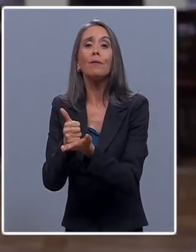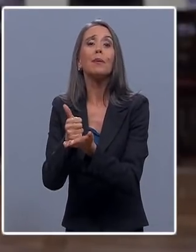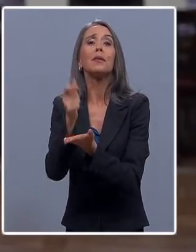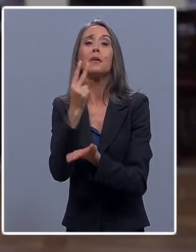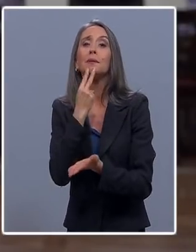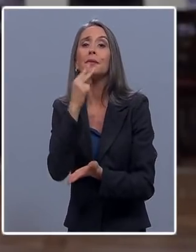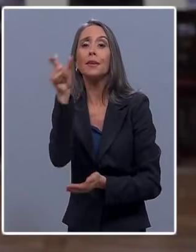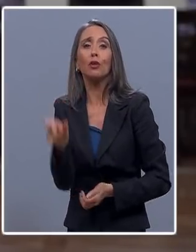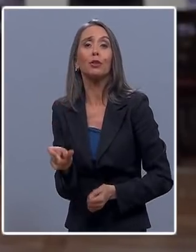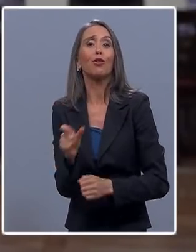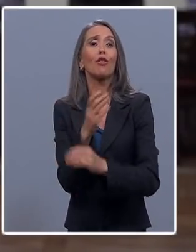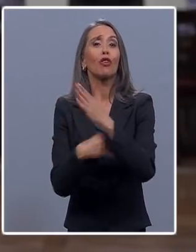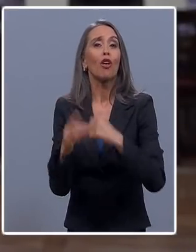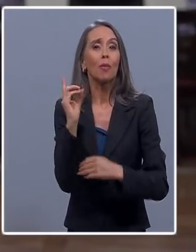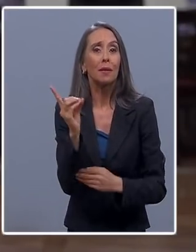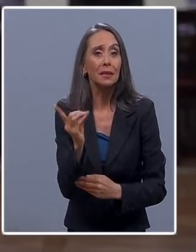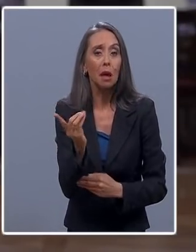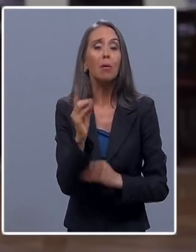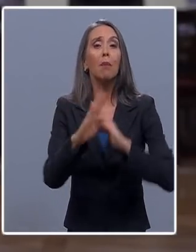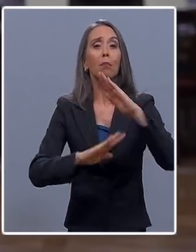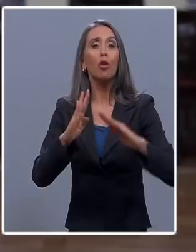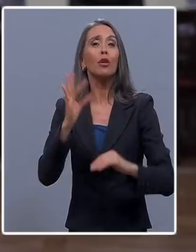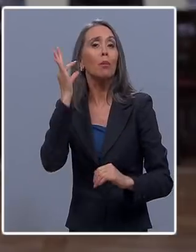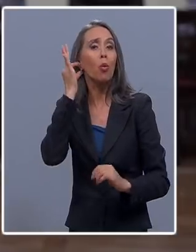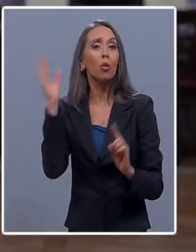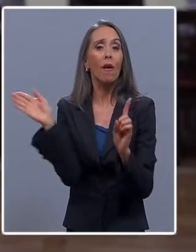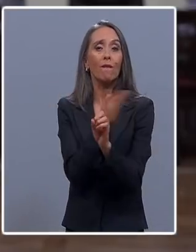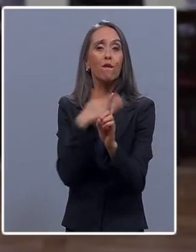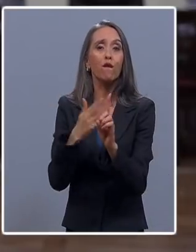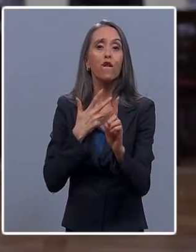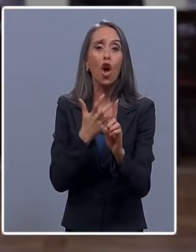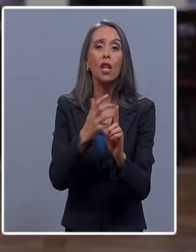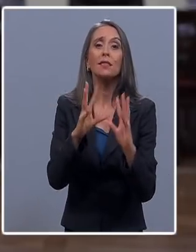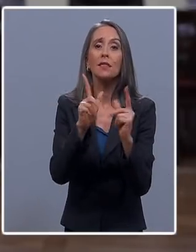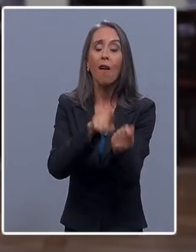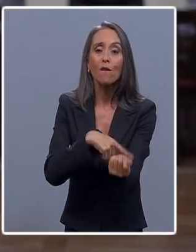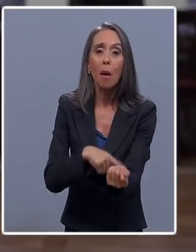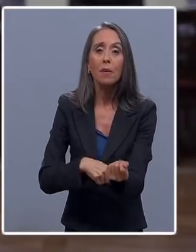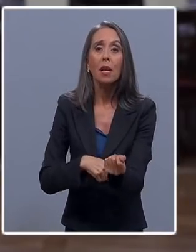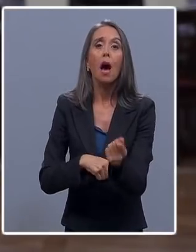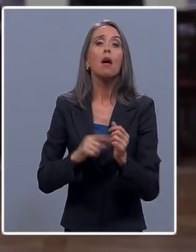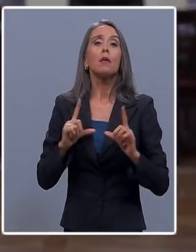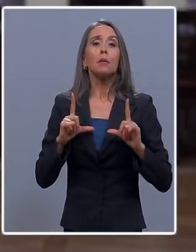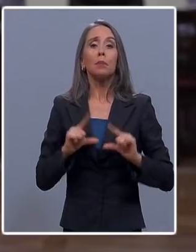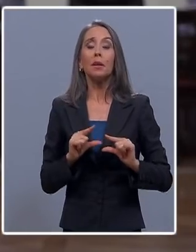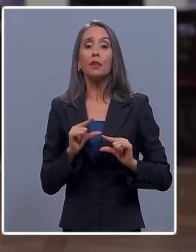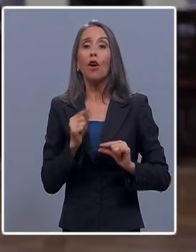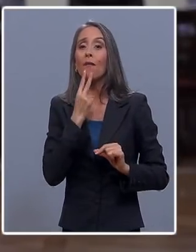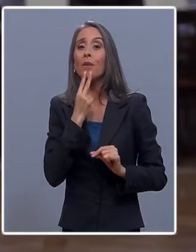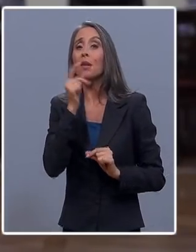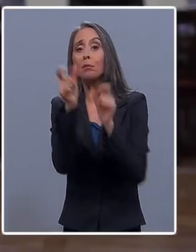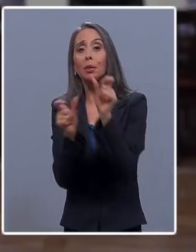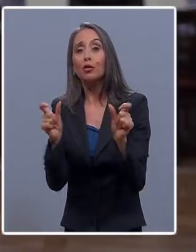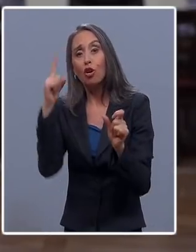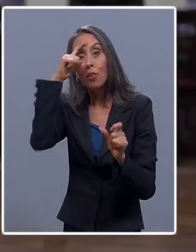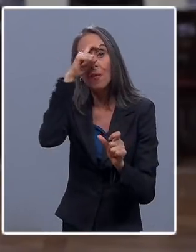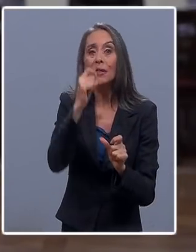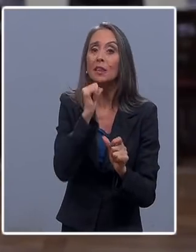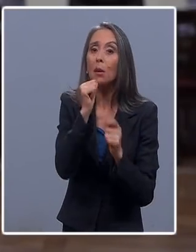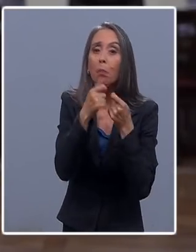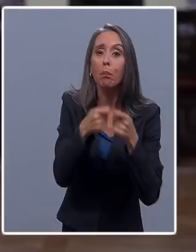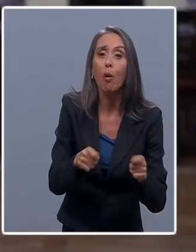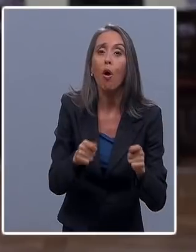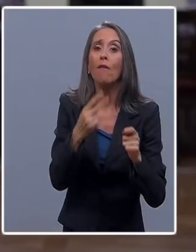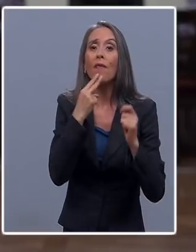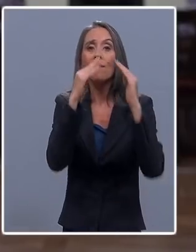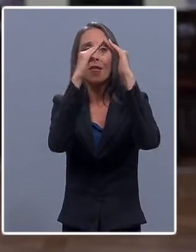discapacidad, proteger a las mujeres víctimas de violencia intrafamiliar, aliviar la vida de los que viven en la pobreza, en campamentos o en